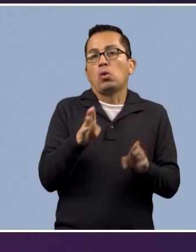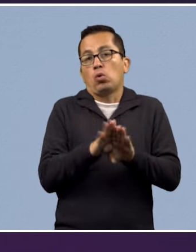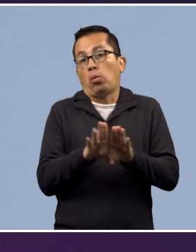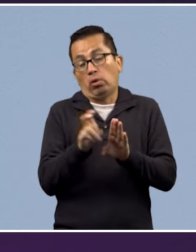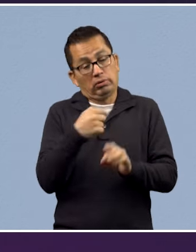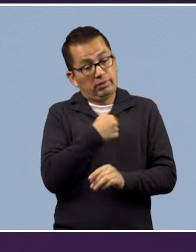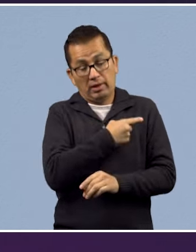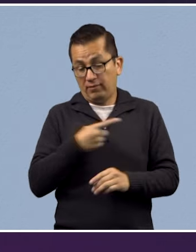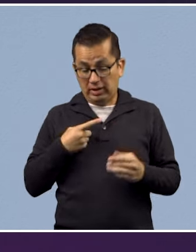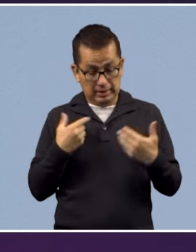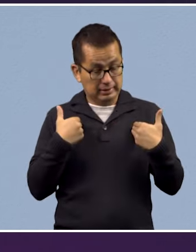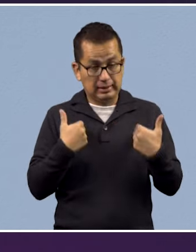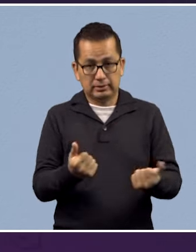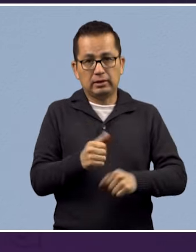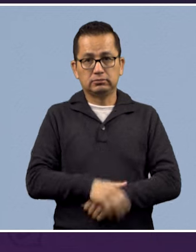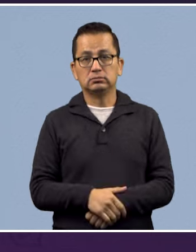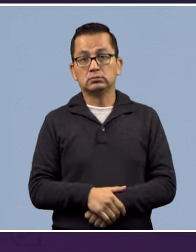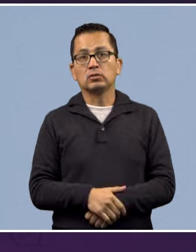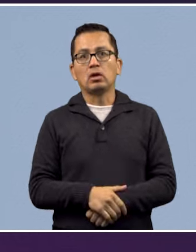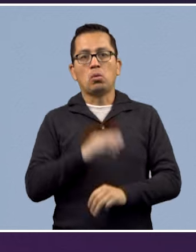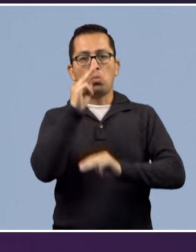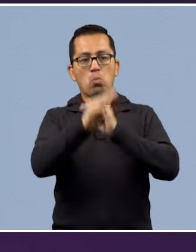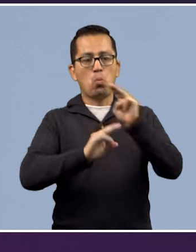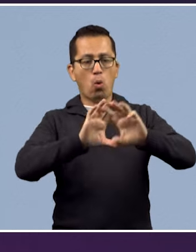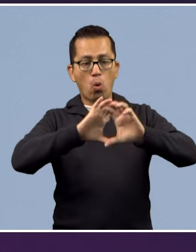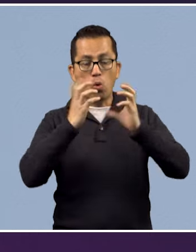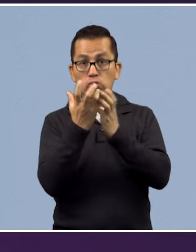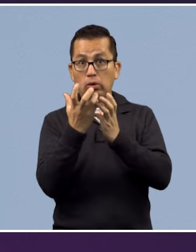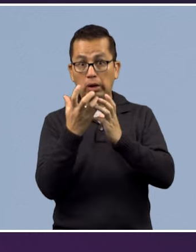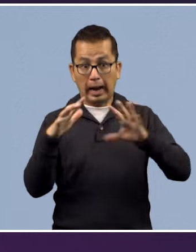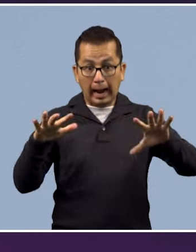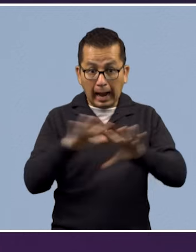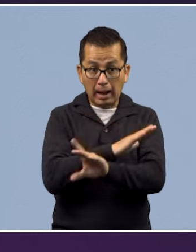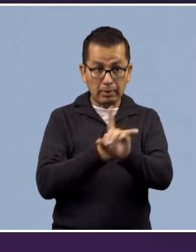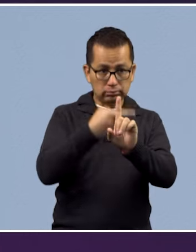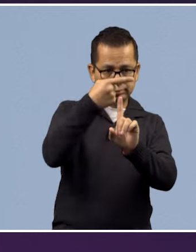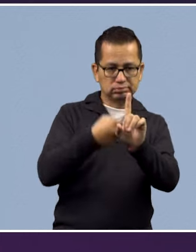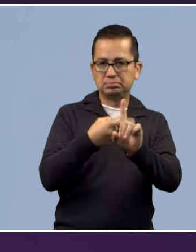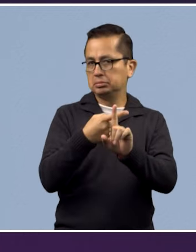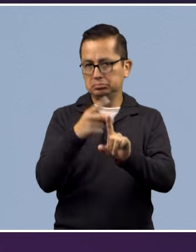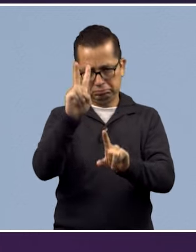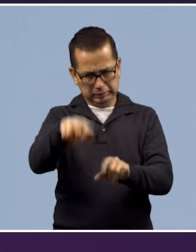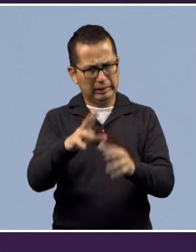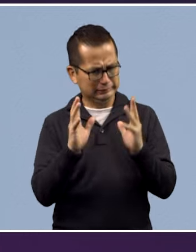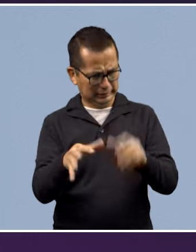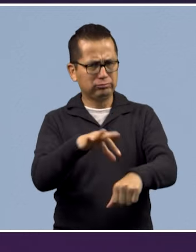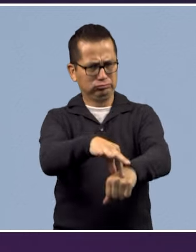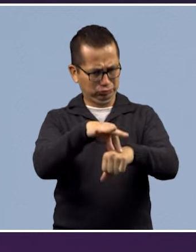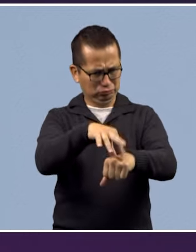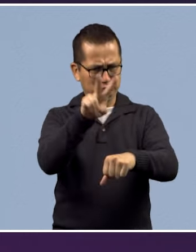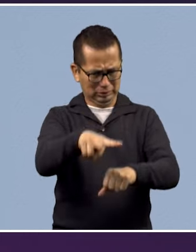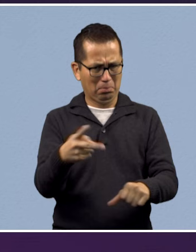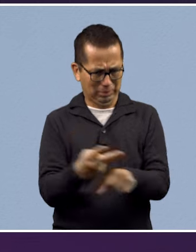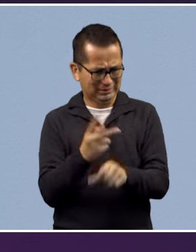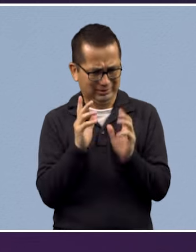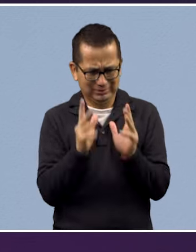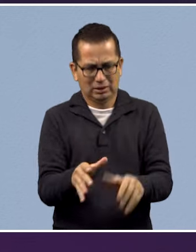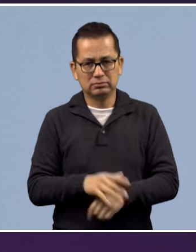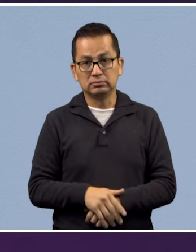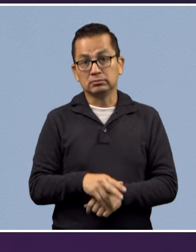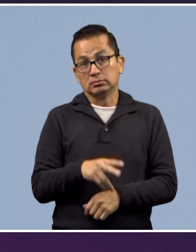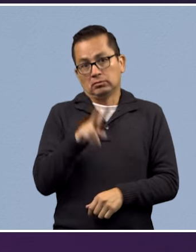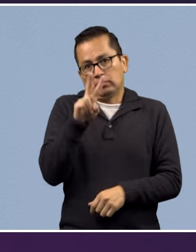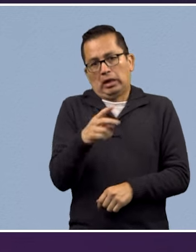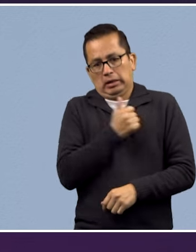pues la variabilidad climática es una realidad, es algo que desafortunadamente nos está pegando y,